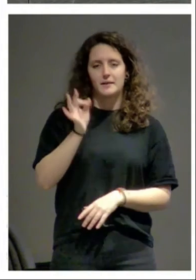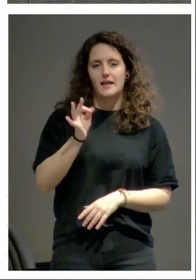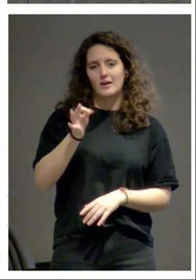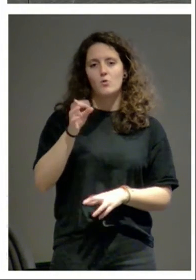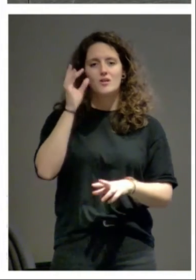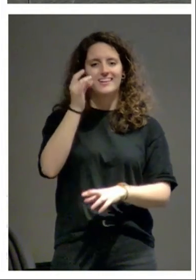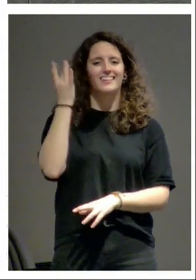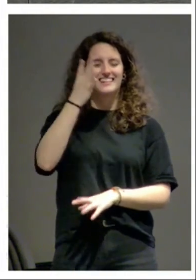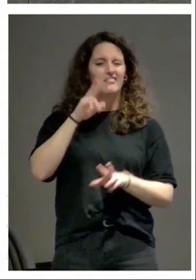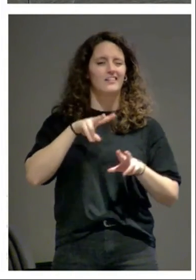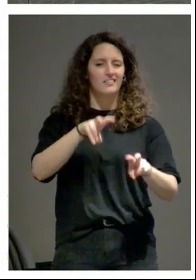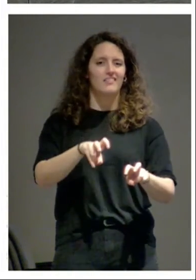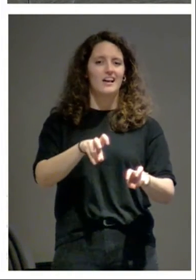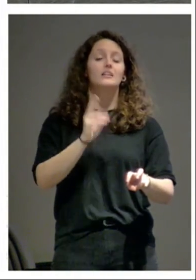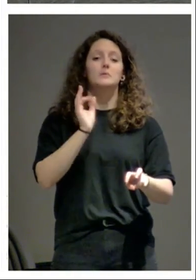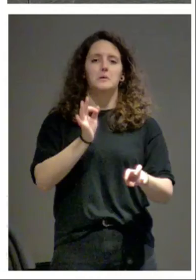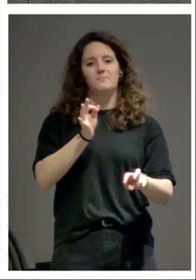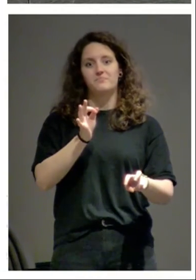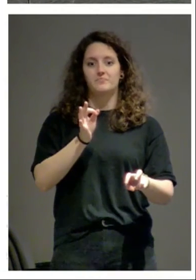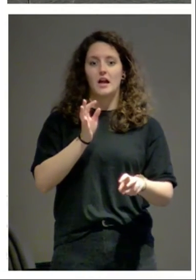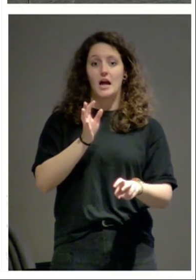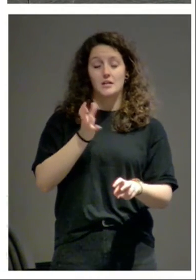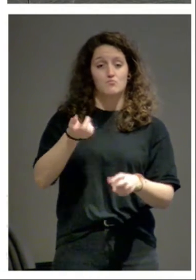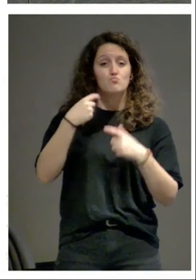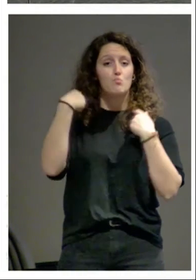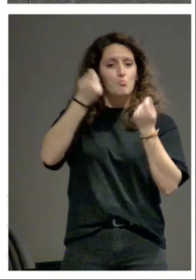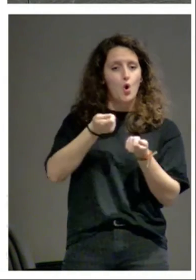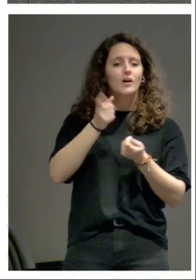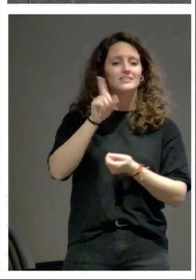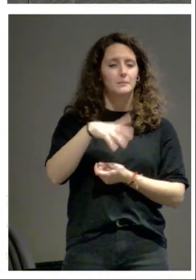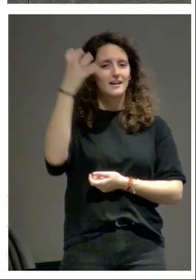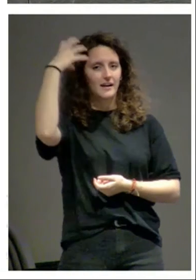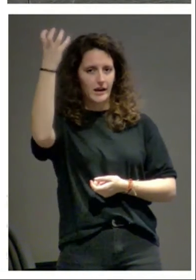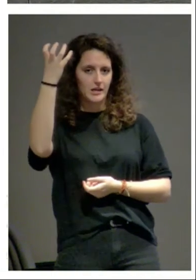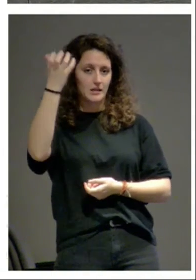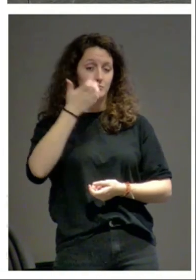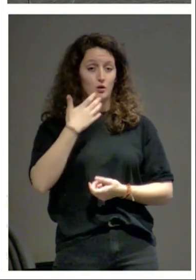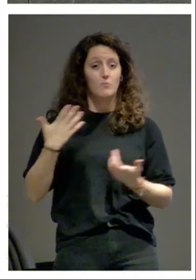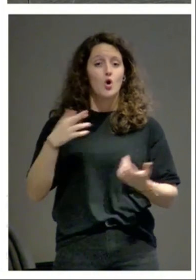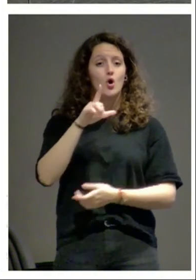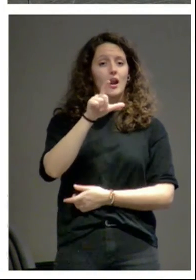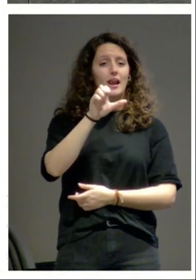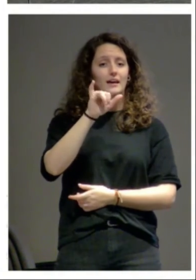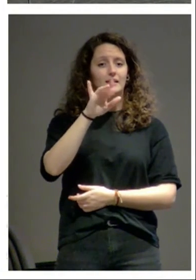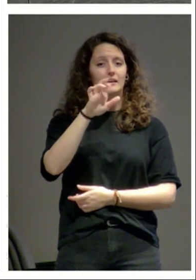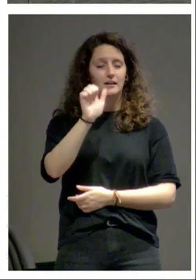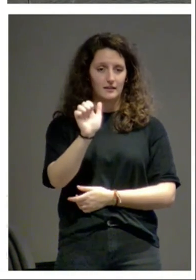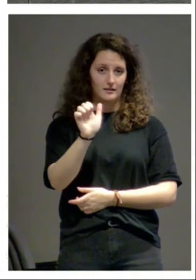inicial tenemos monjes y reyes el caso de Leire por ejemplo